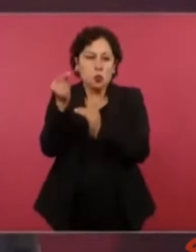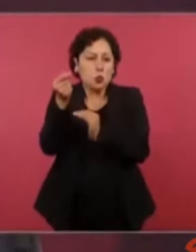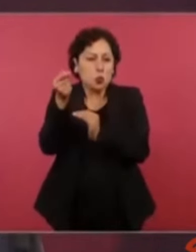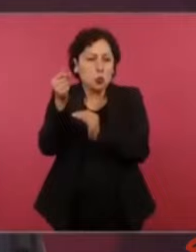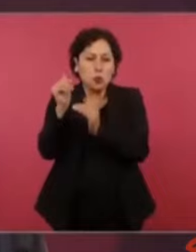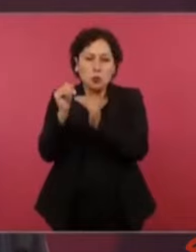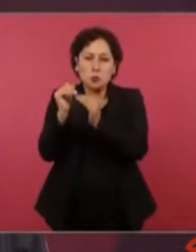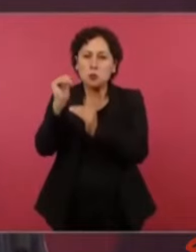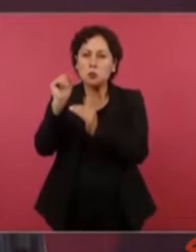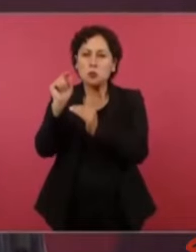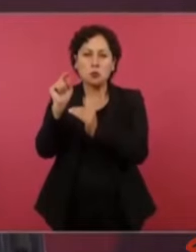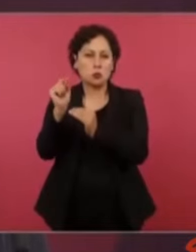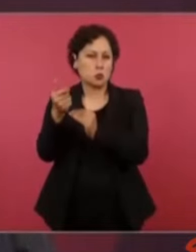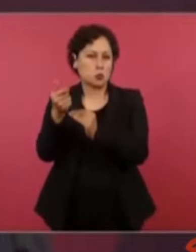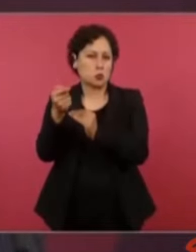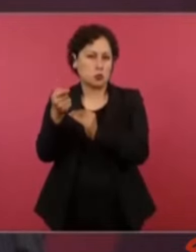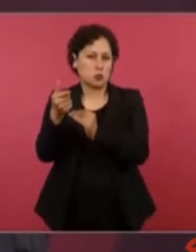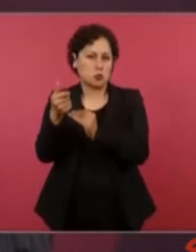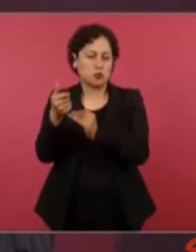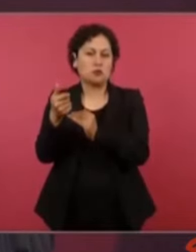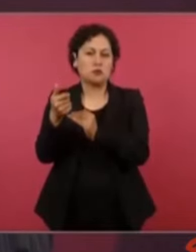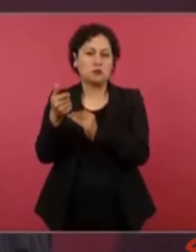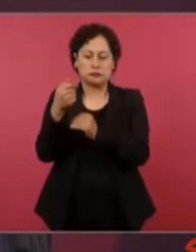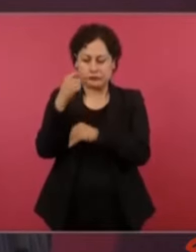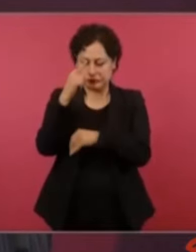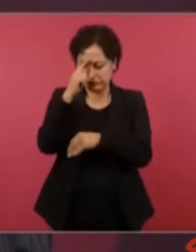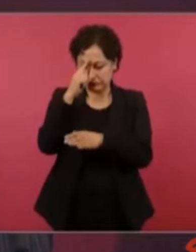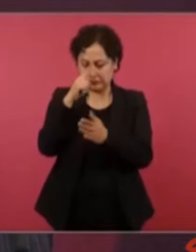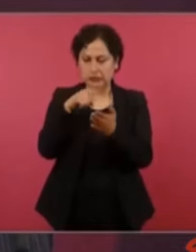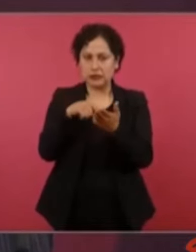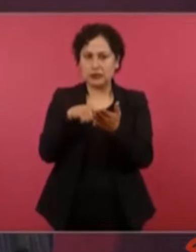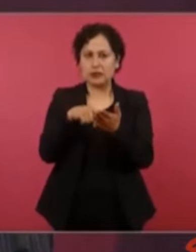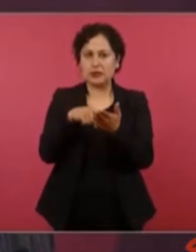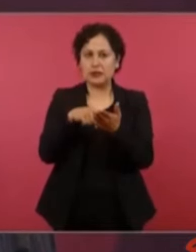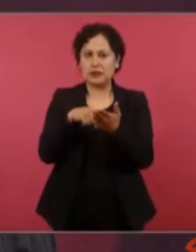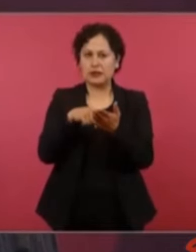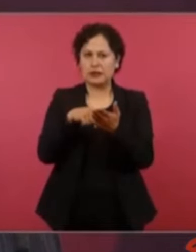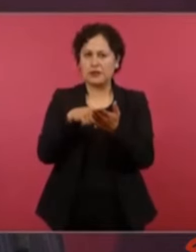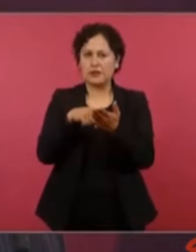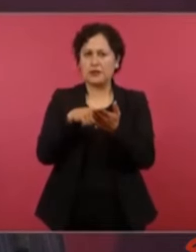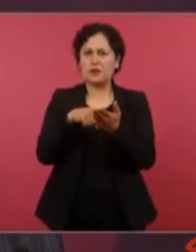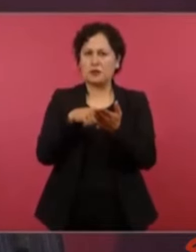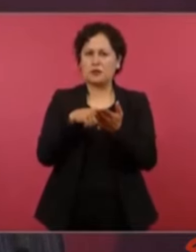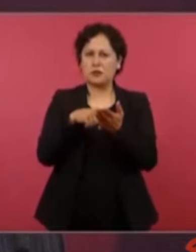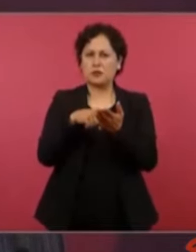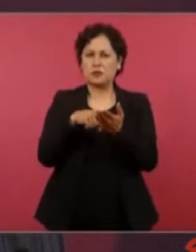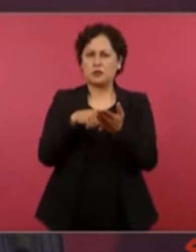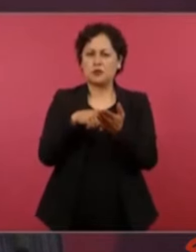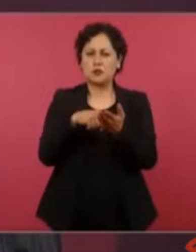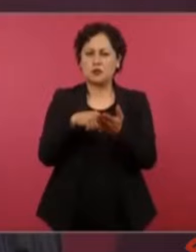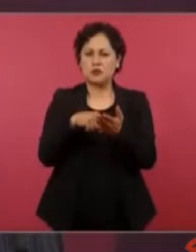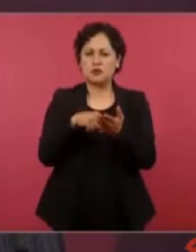creo que hasta con más ventaja,